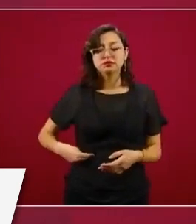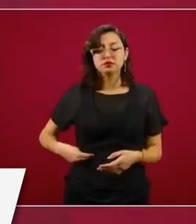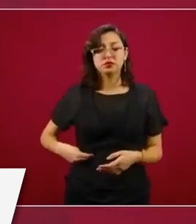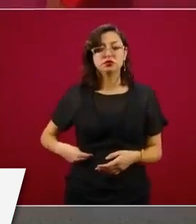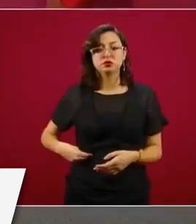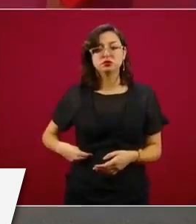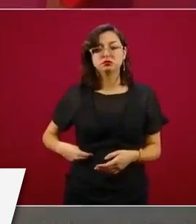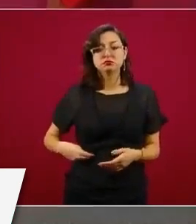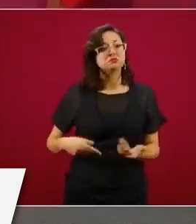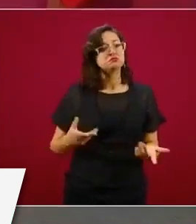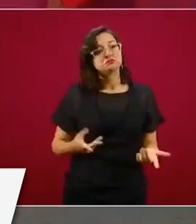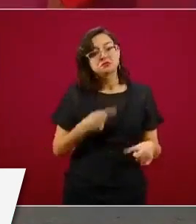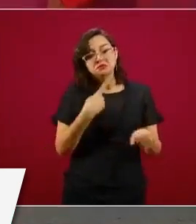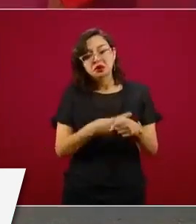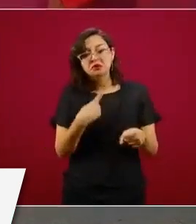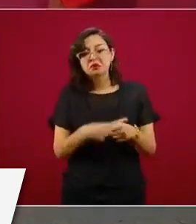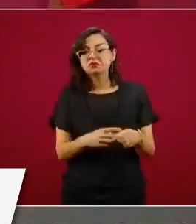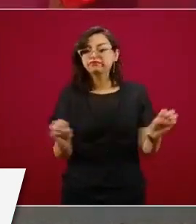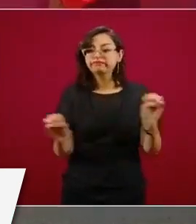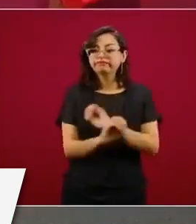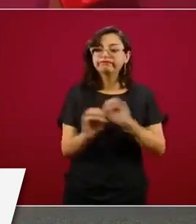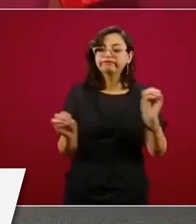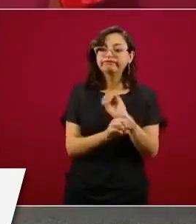en donde no hay nada.